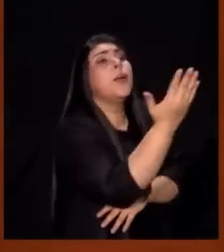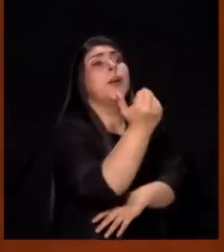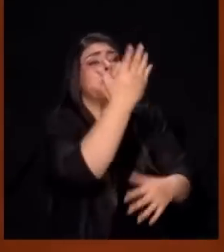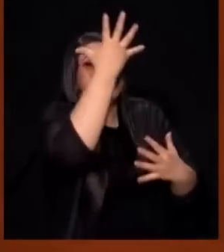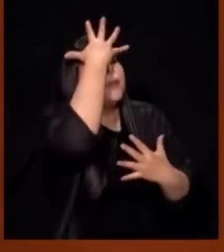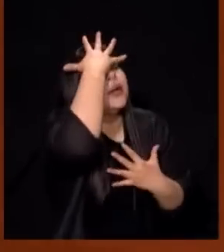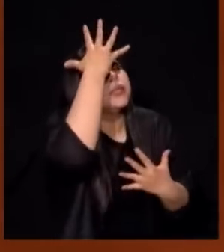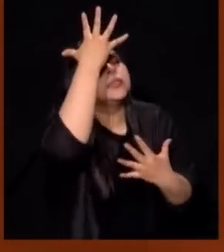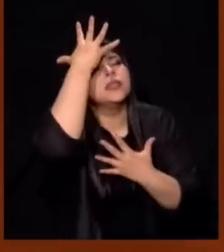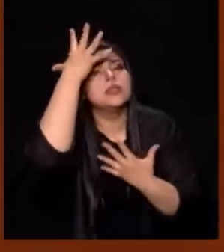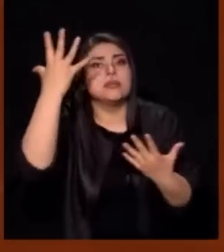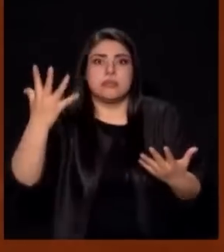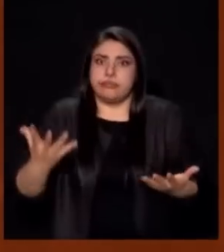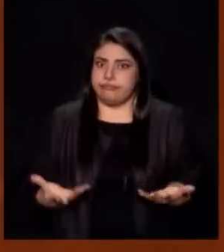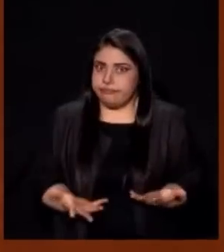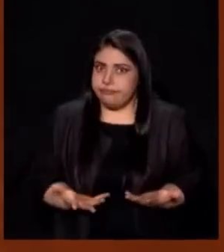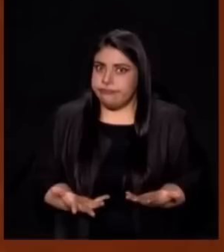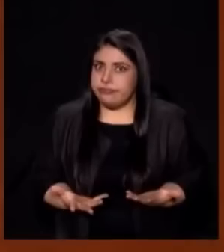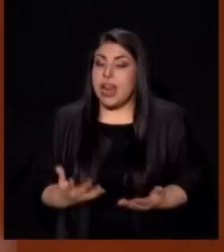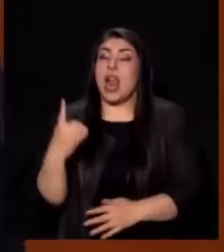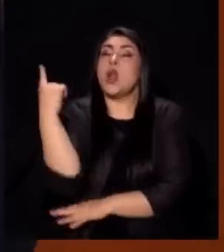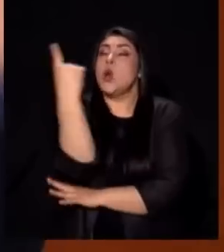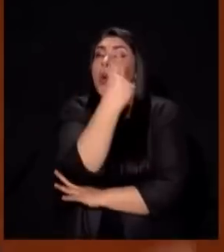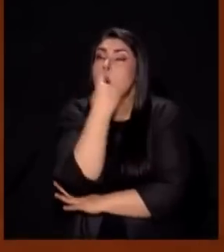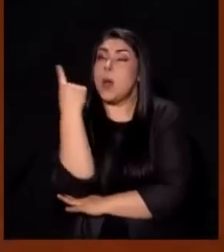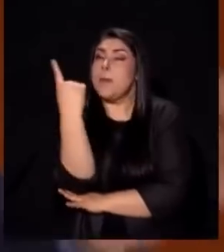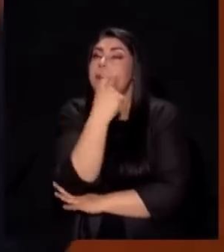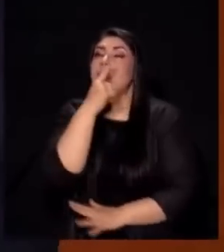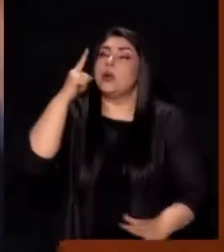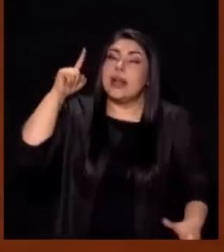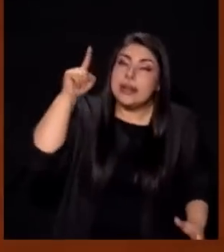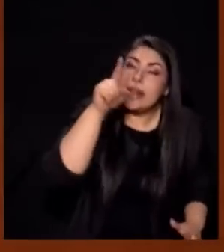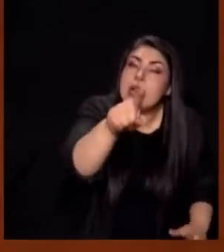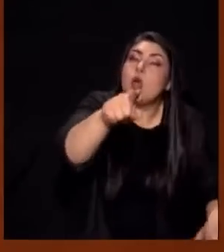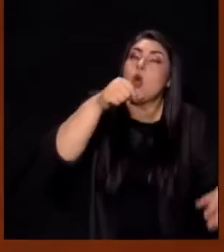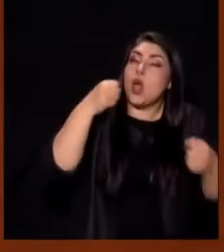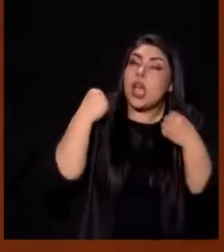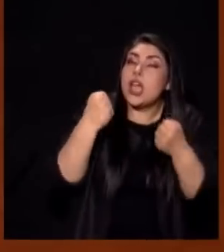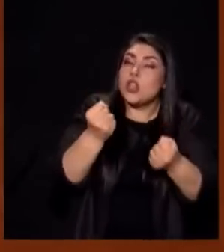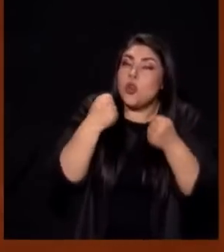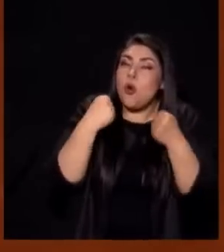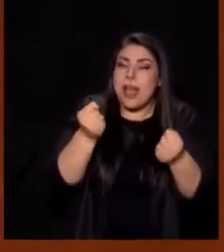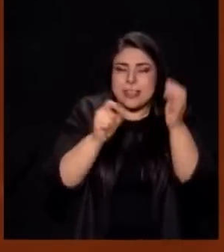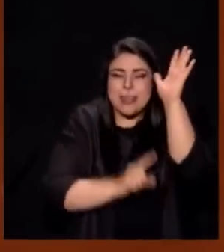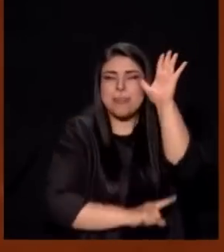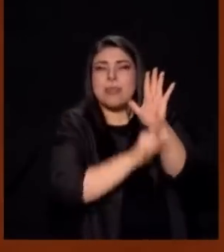Específicas En Lugar De Saber Que Lo Que Hagas Prospera Porque Estás Bendecido